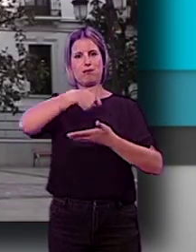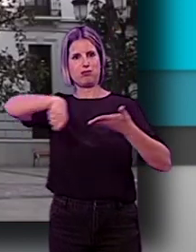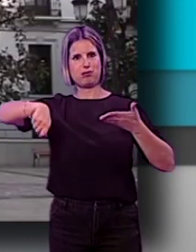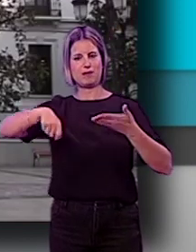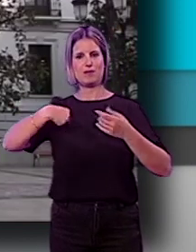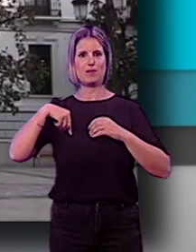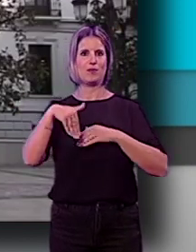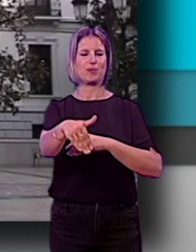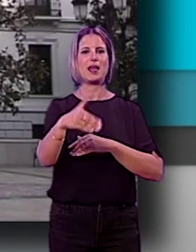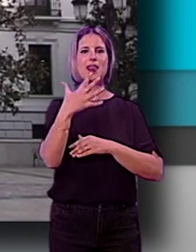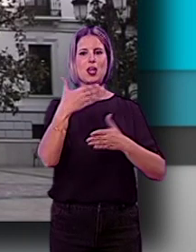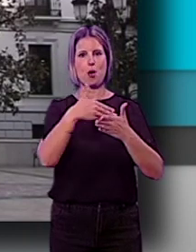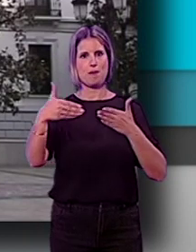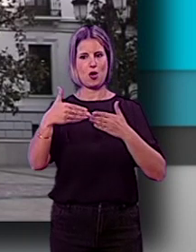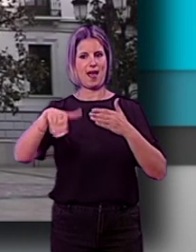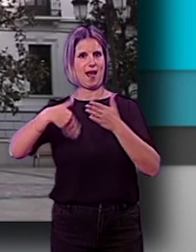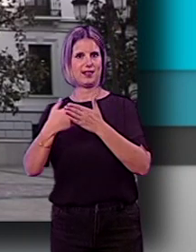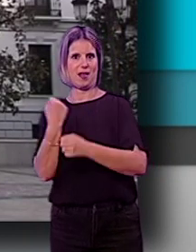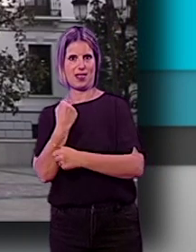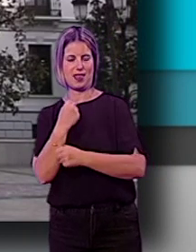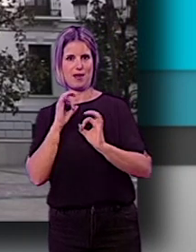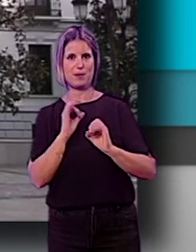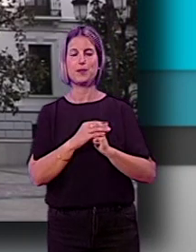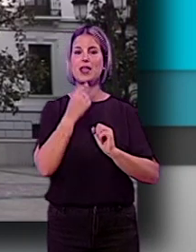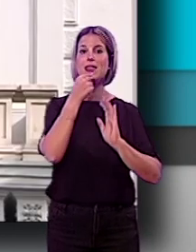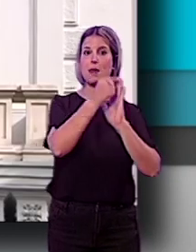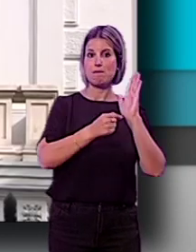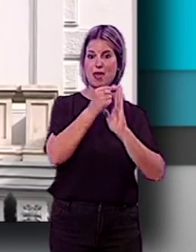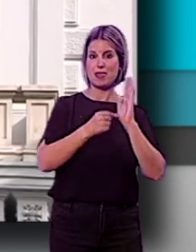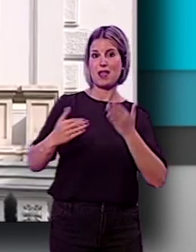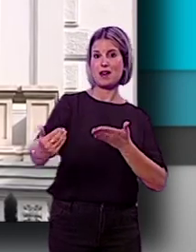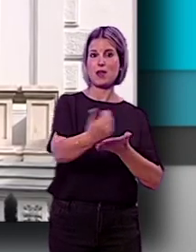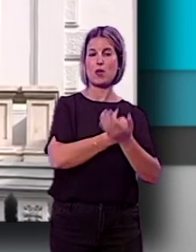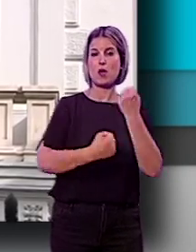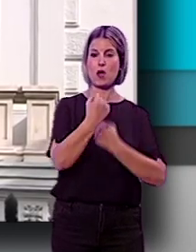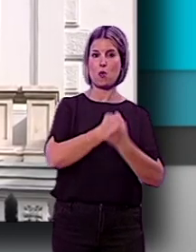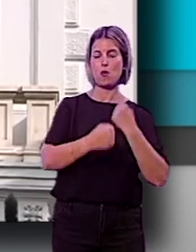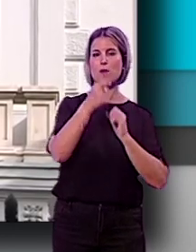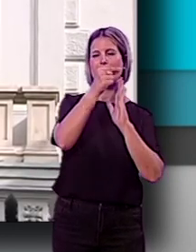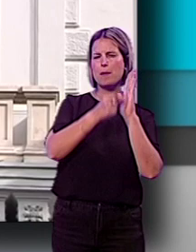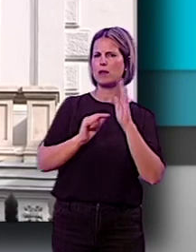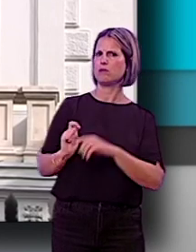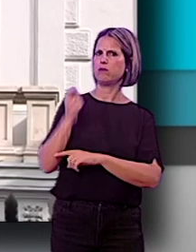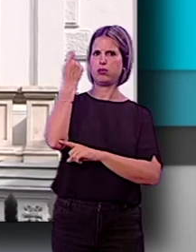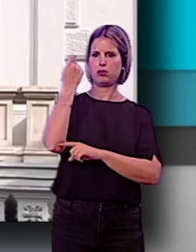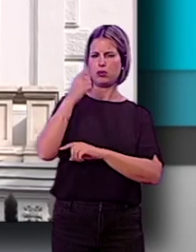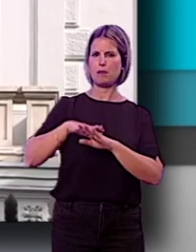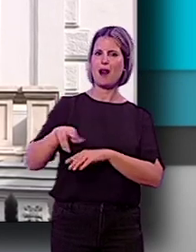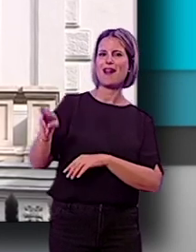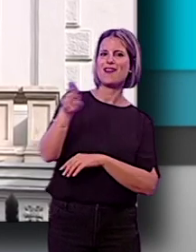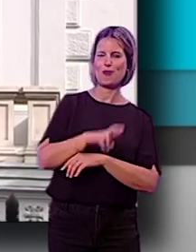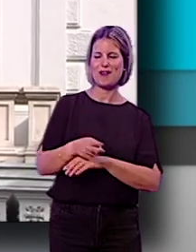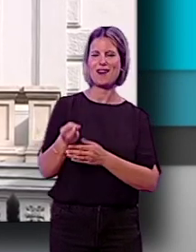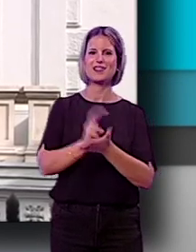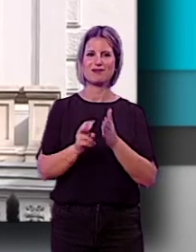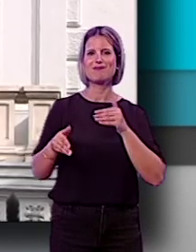alcancen los cinco millones. Según ha afirmado, las medidas adoptadas por el área de recaudación económica han resultado un éxito para recuperar la buena senda